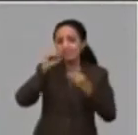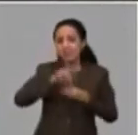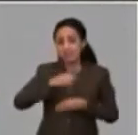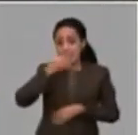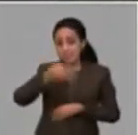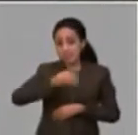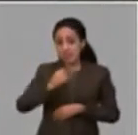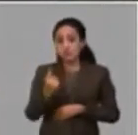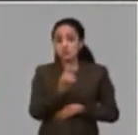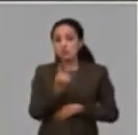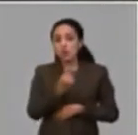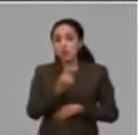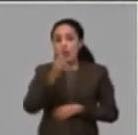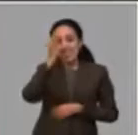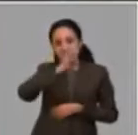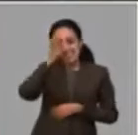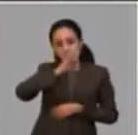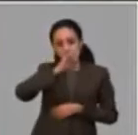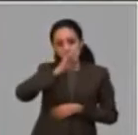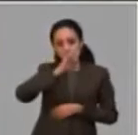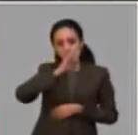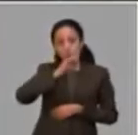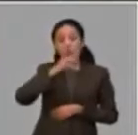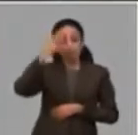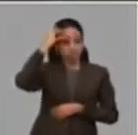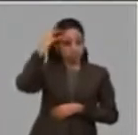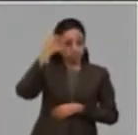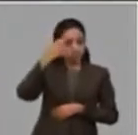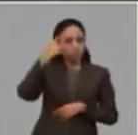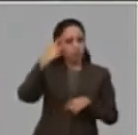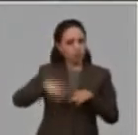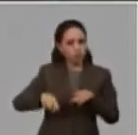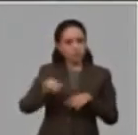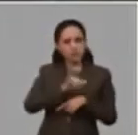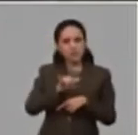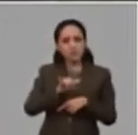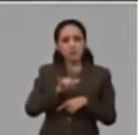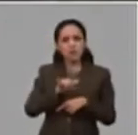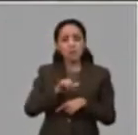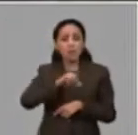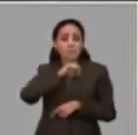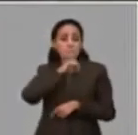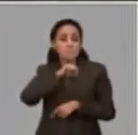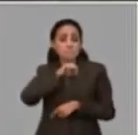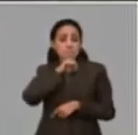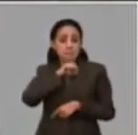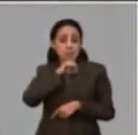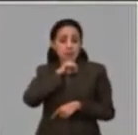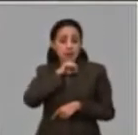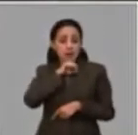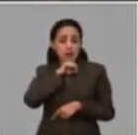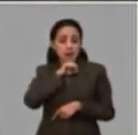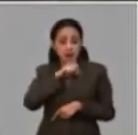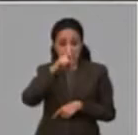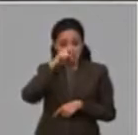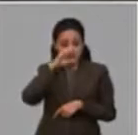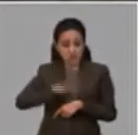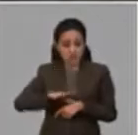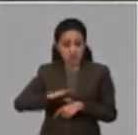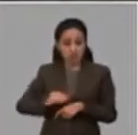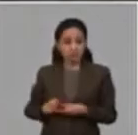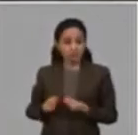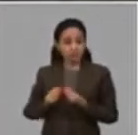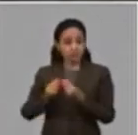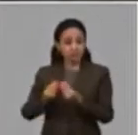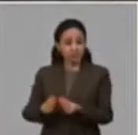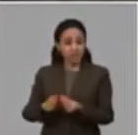que no solamente se trata de los círculos que hay en el sector estatal, sino también se refiere a aquellas madres que tengan sus hijos en los círculos que tienen